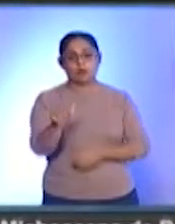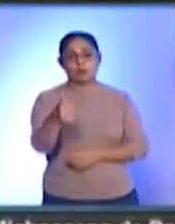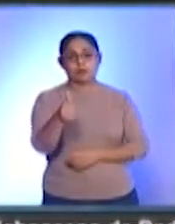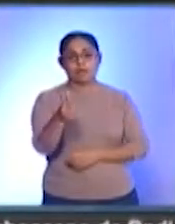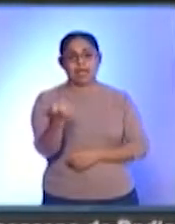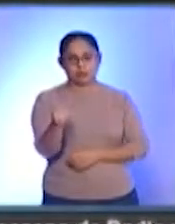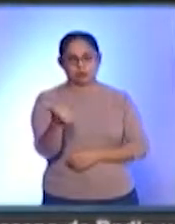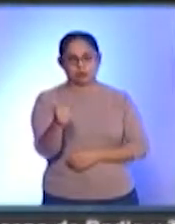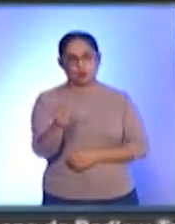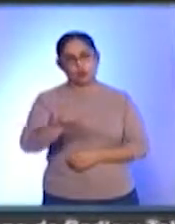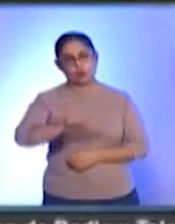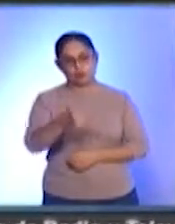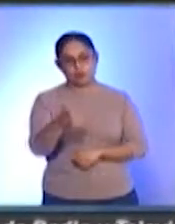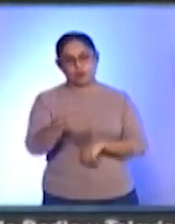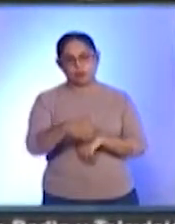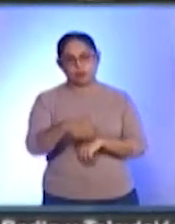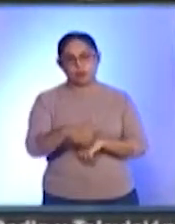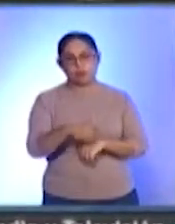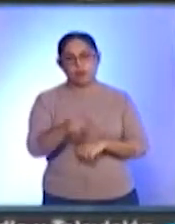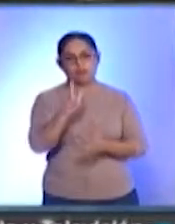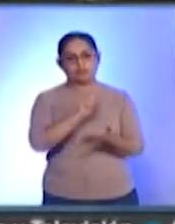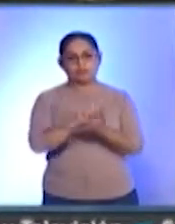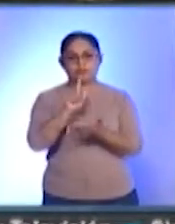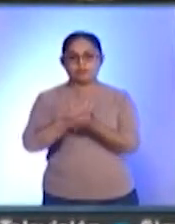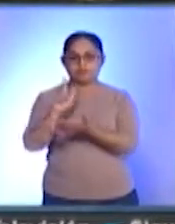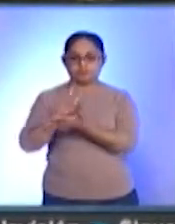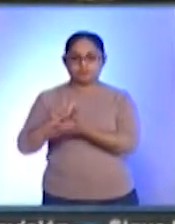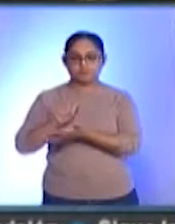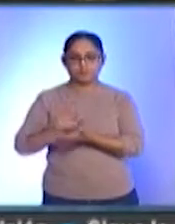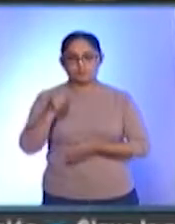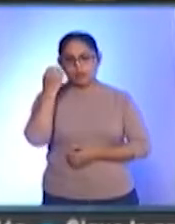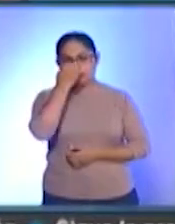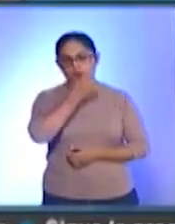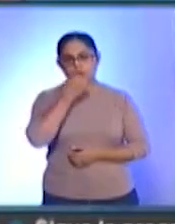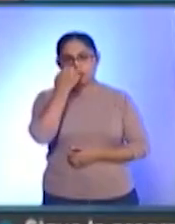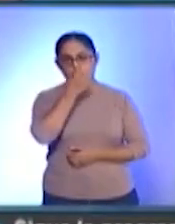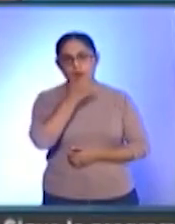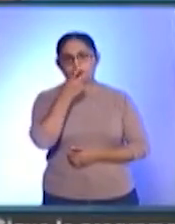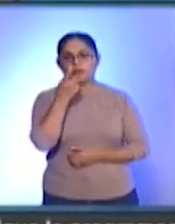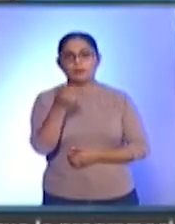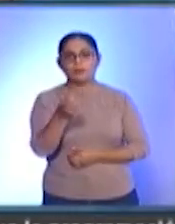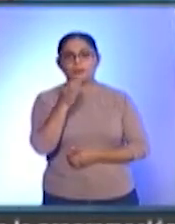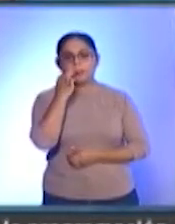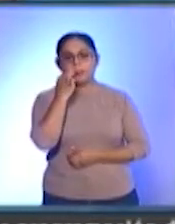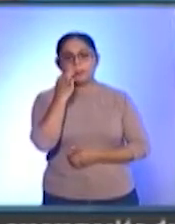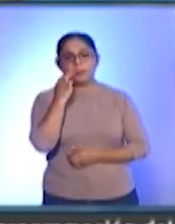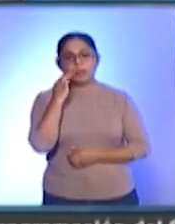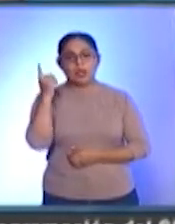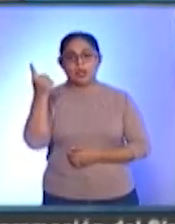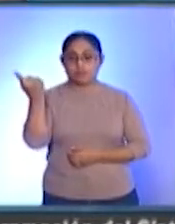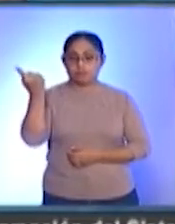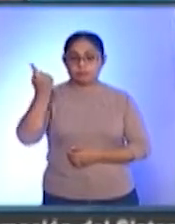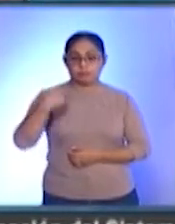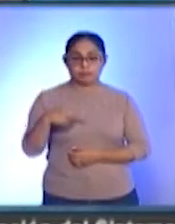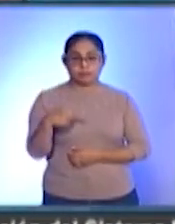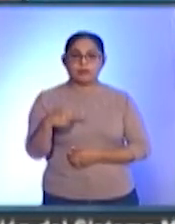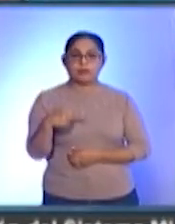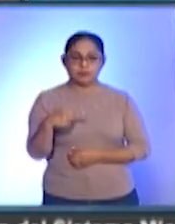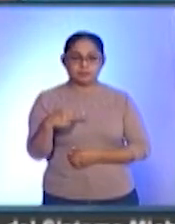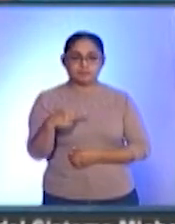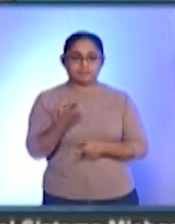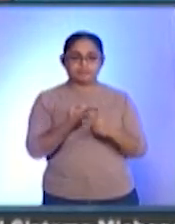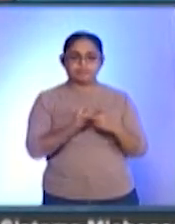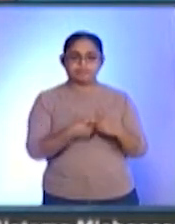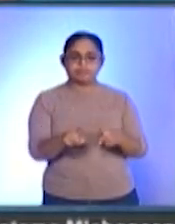llevará a cabo la jornada de limpieza en las escuelas, afirmó Héctor Ayala. Una instrucción que tenemos es iniciar a